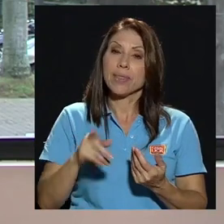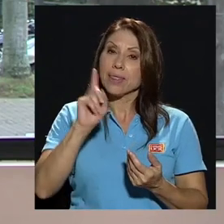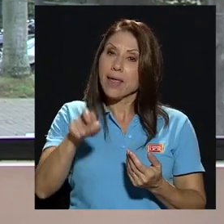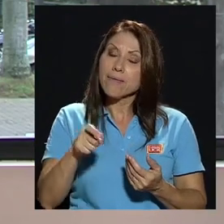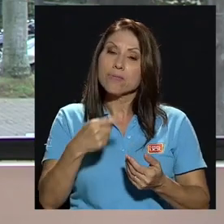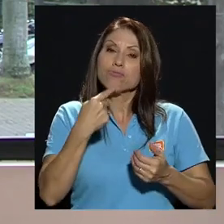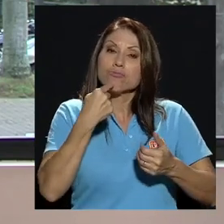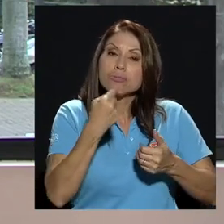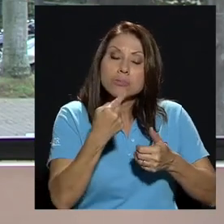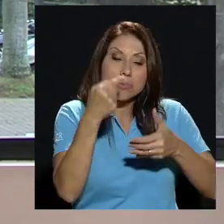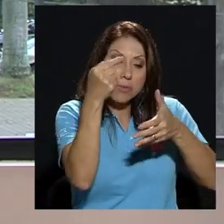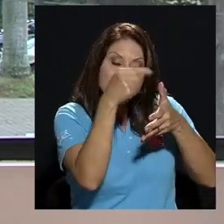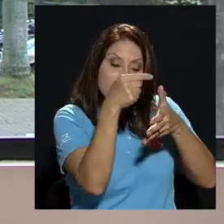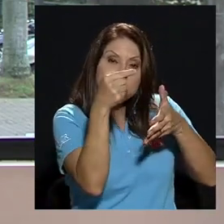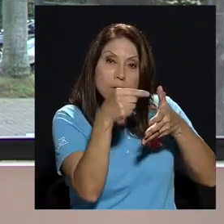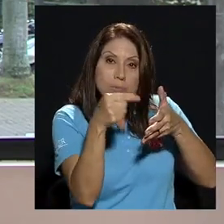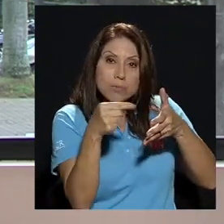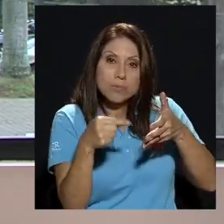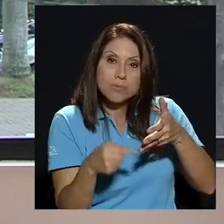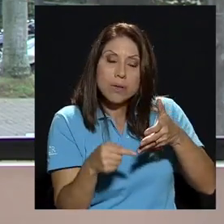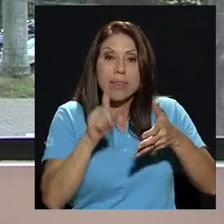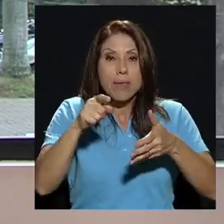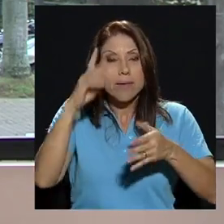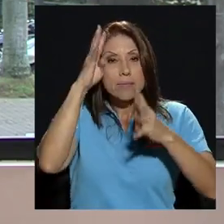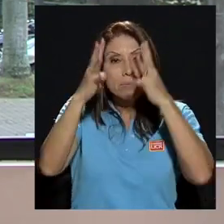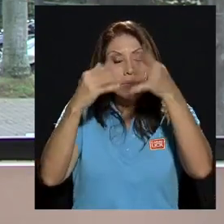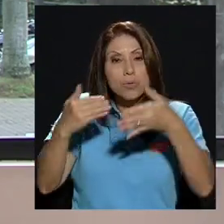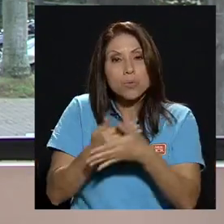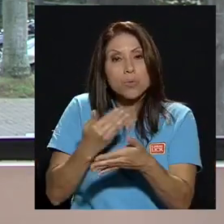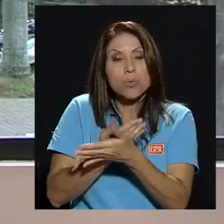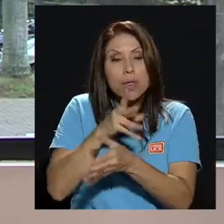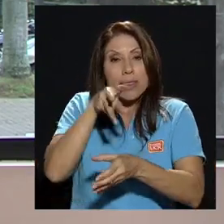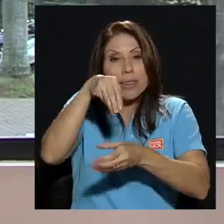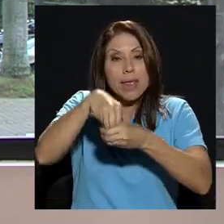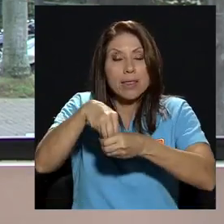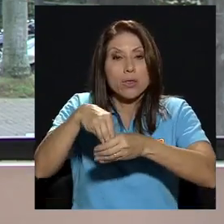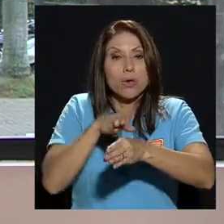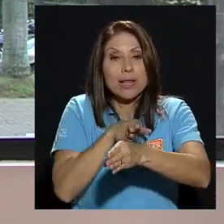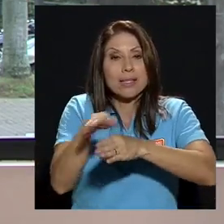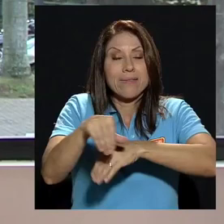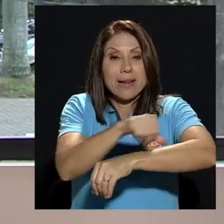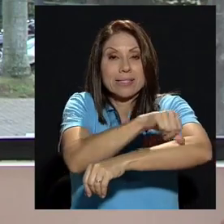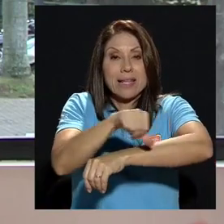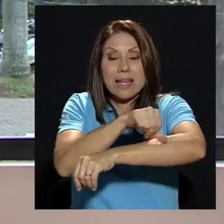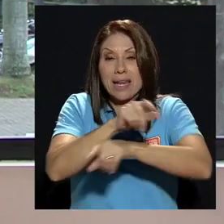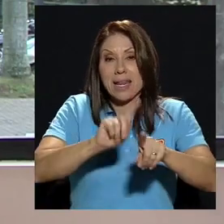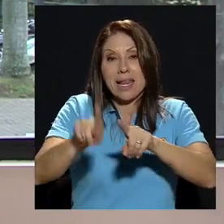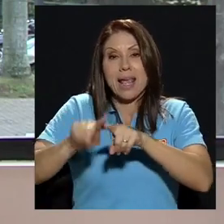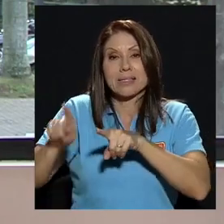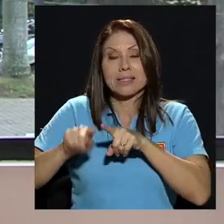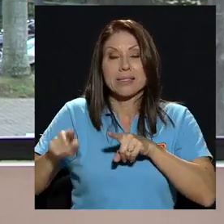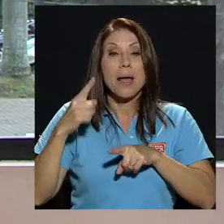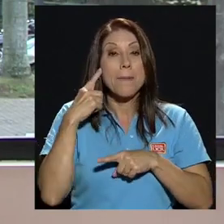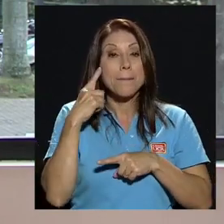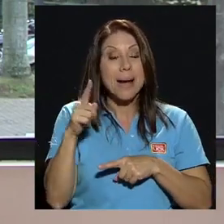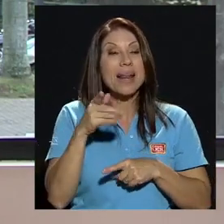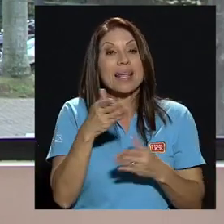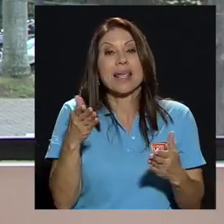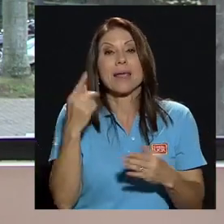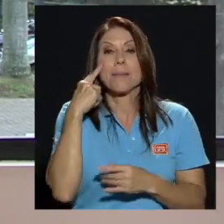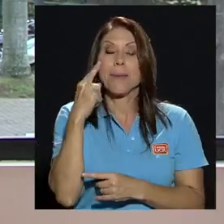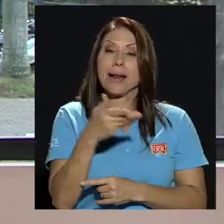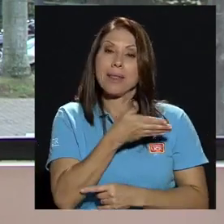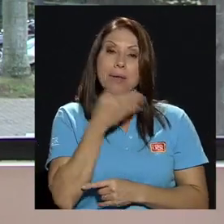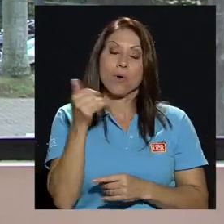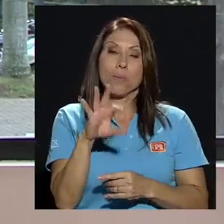directrices de innovación dentro de las carreras de la ingeniería de las ingenierías para lograr entonces atender de mejor manera